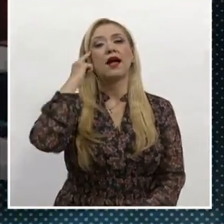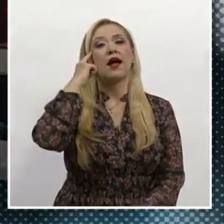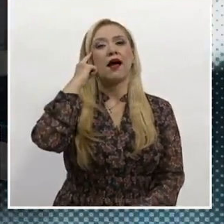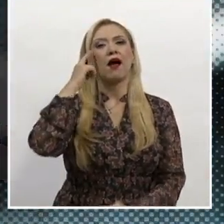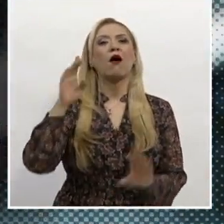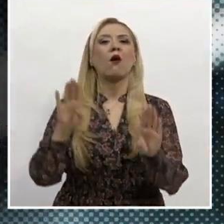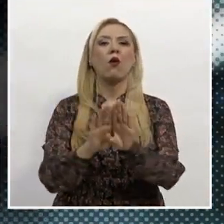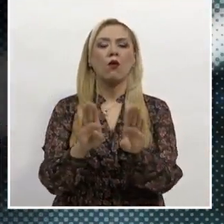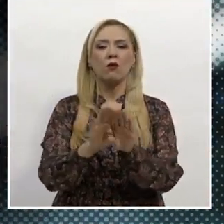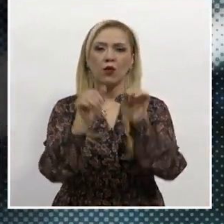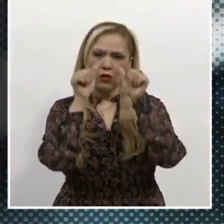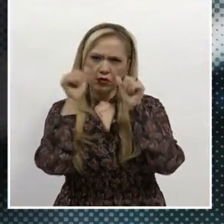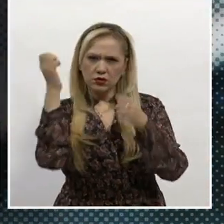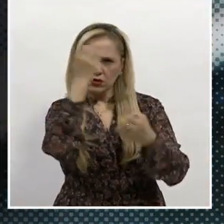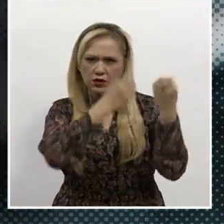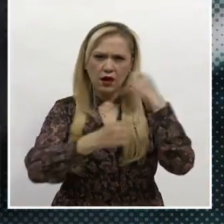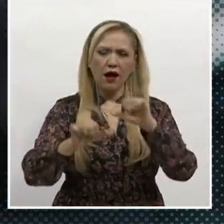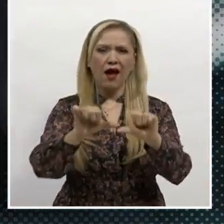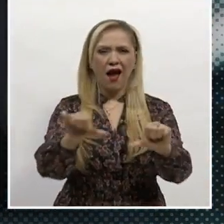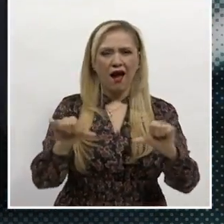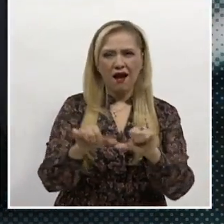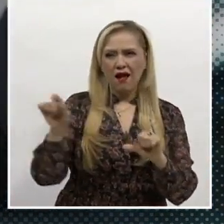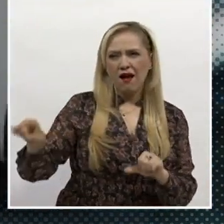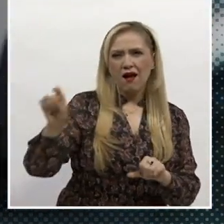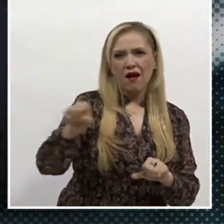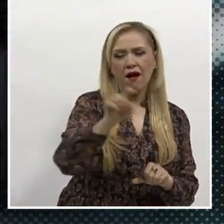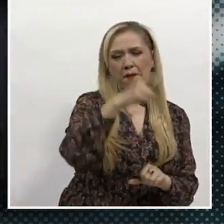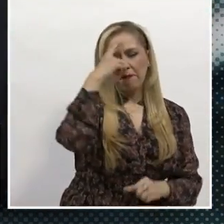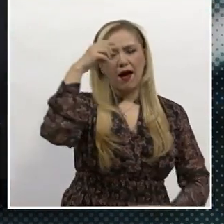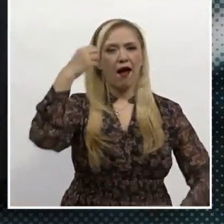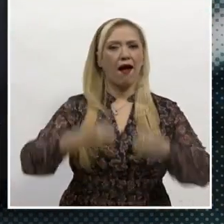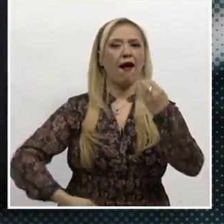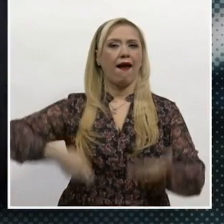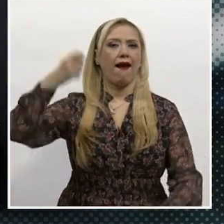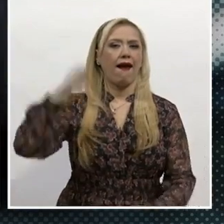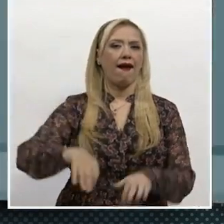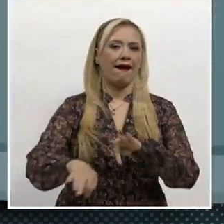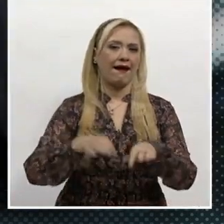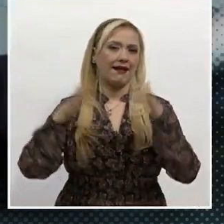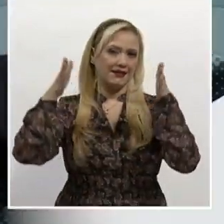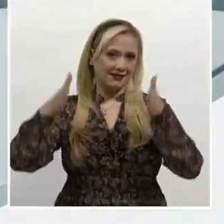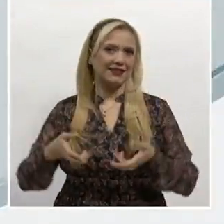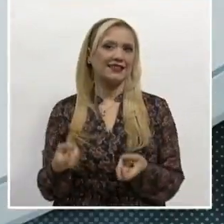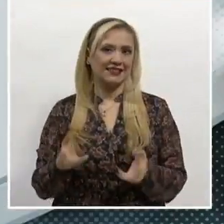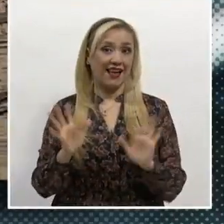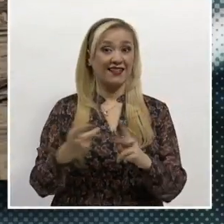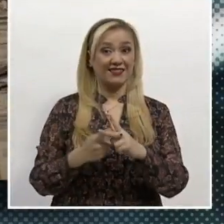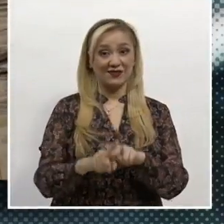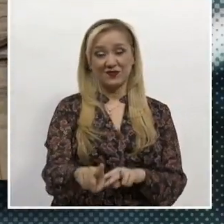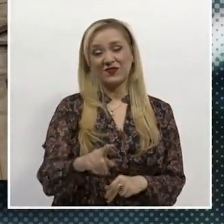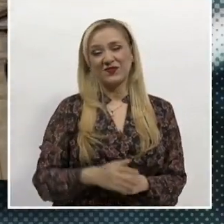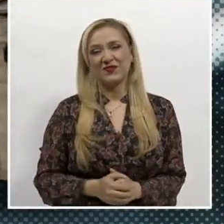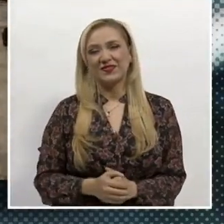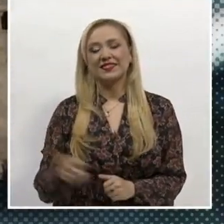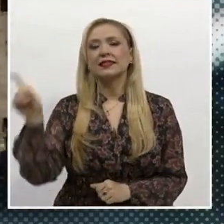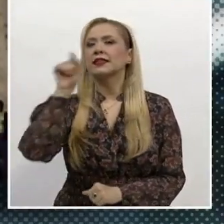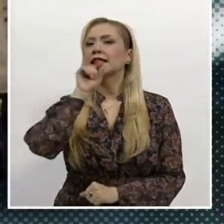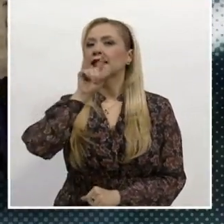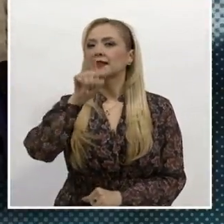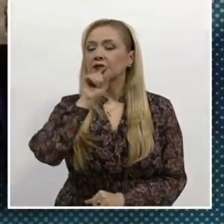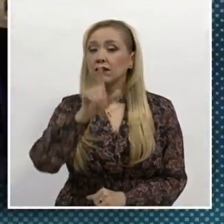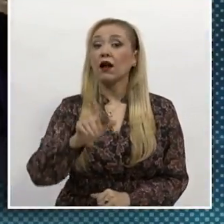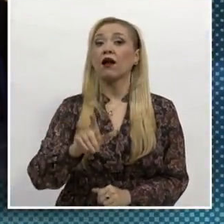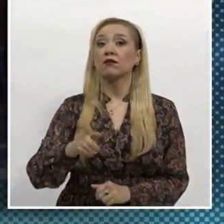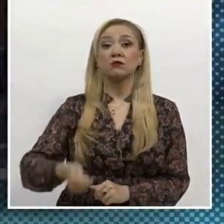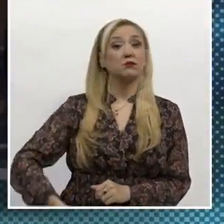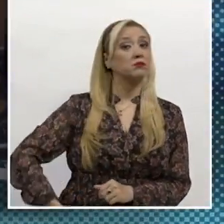el seguimiento y evaluación de las áreas relacionadas con la impartición de justicia en este rubro. En Jalisco se recibió